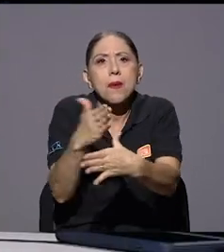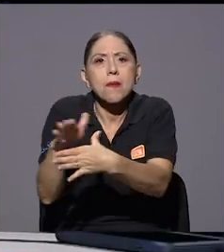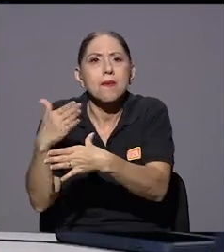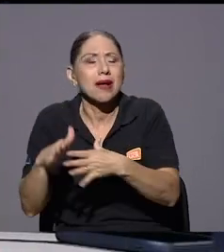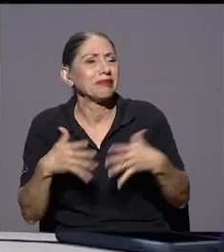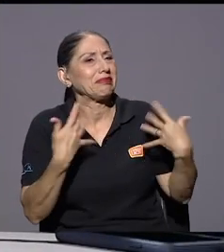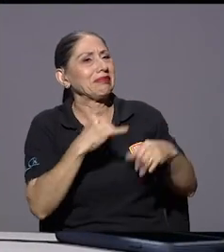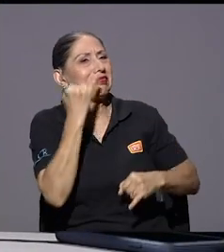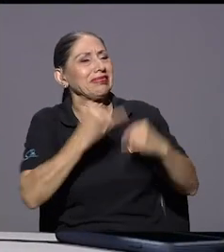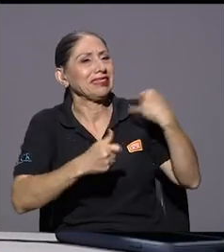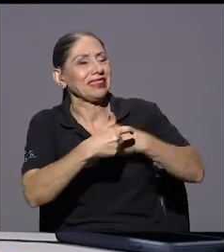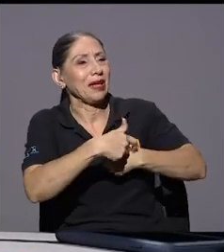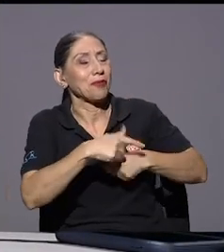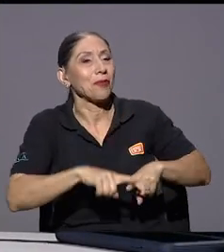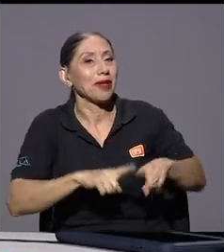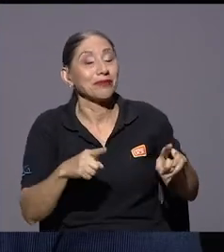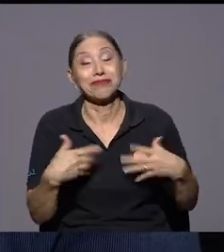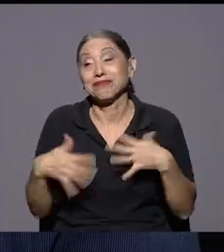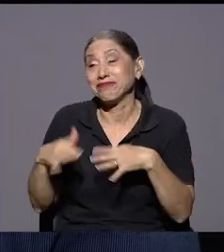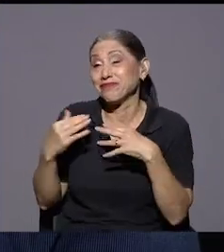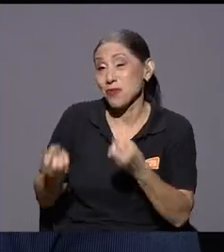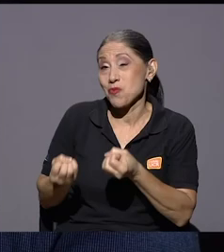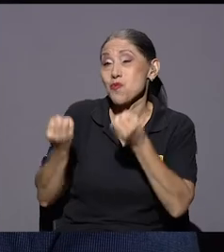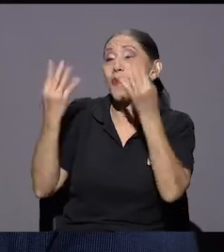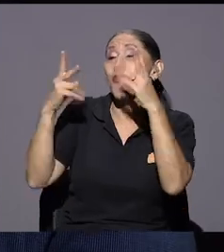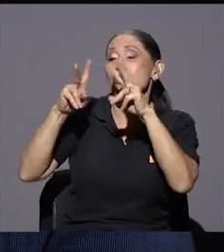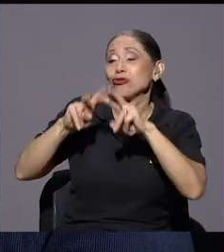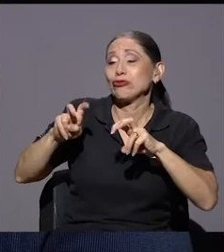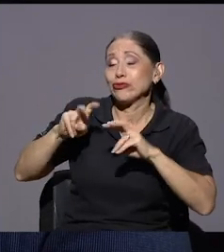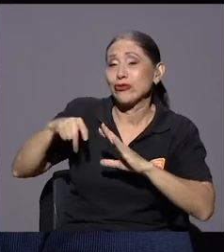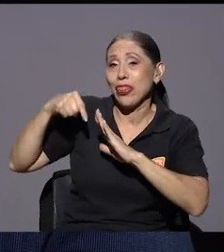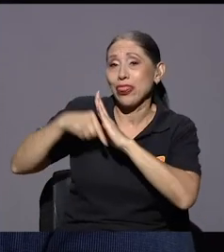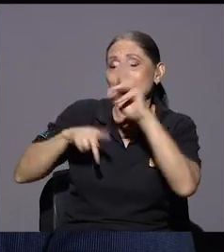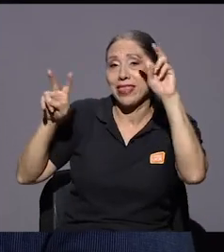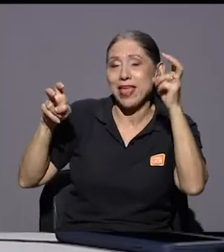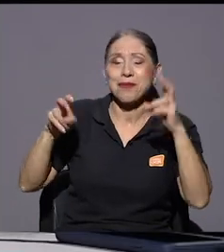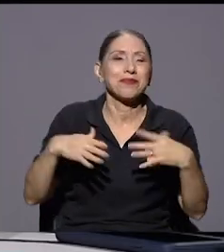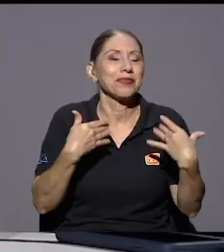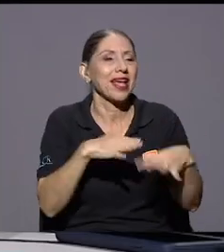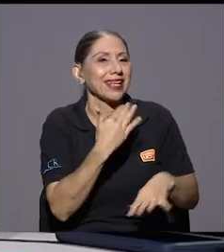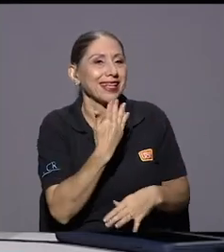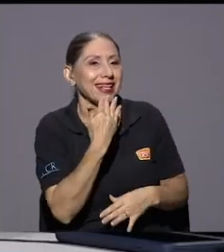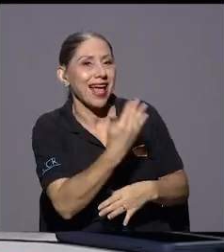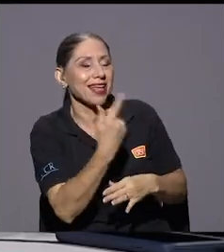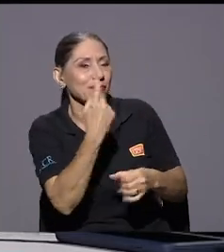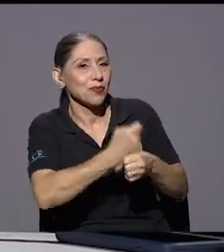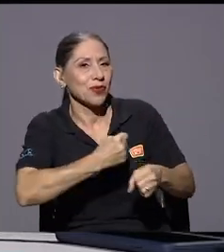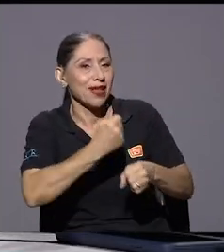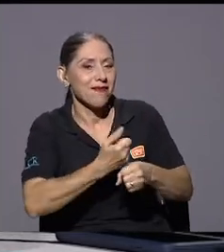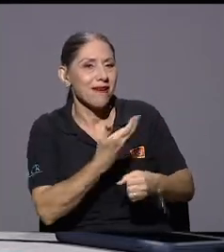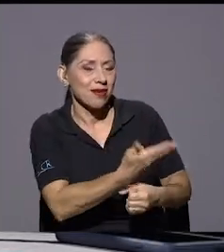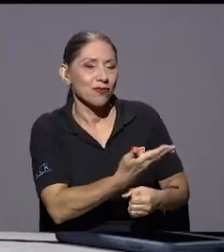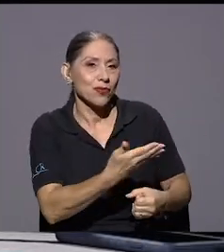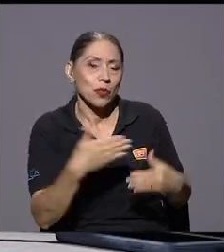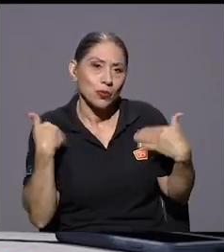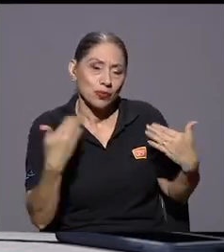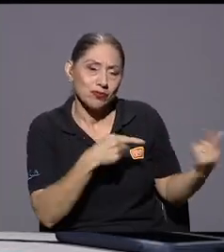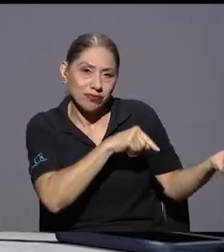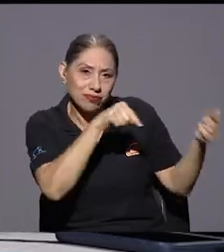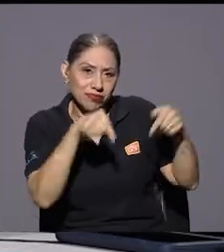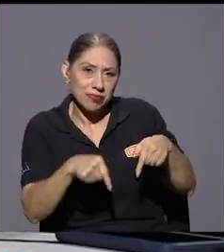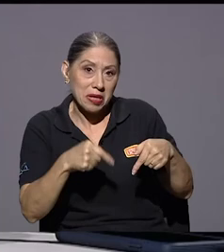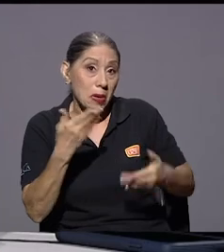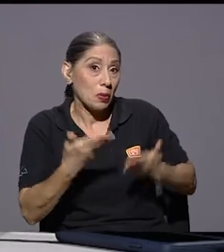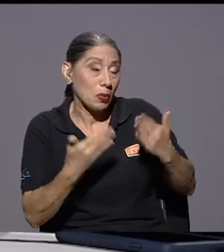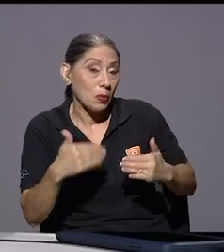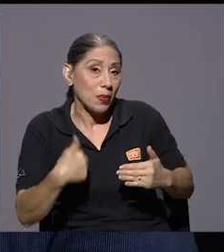se acabó el tiempo pero hay un crimen organizado en esto y de verdad que gracias por ese trabajo que haces y un gusto tenerte en 360 espero